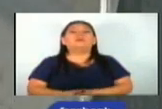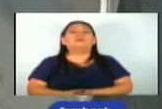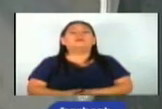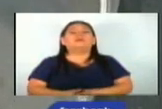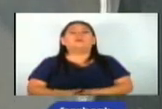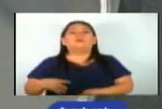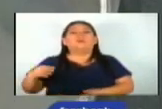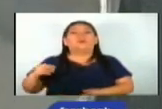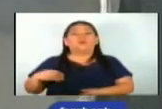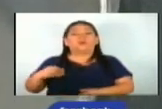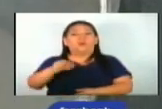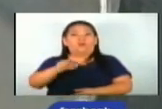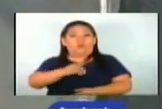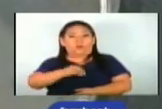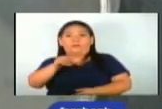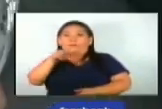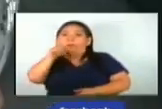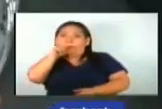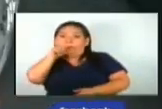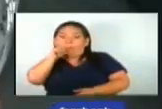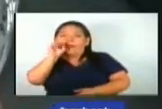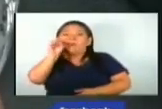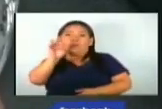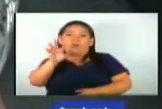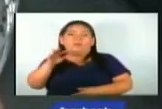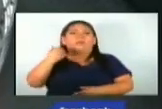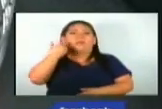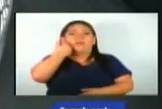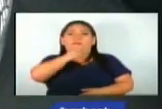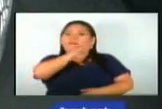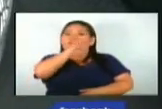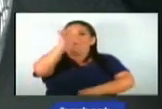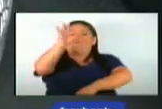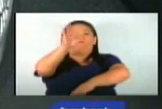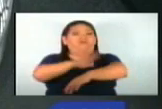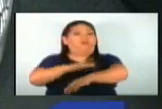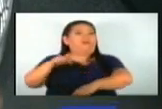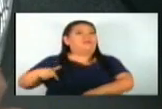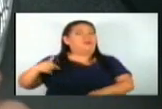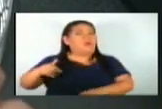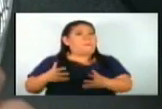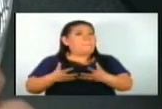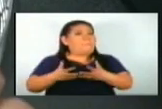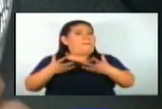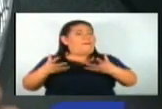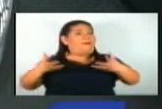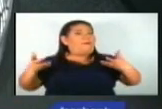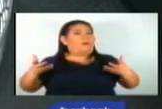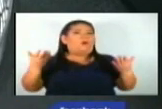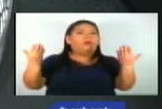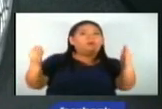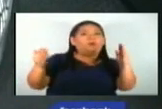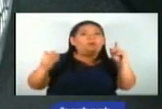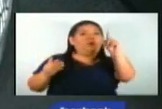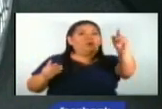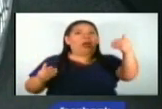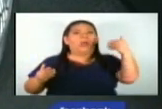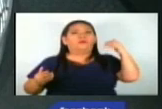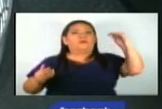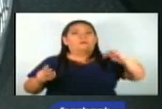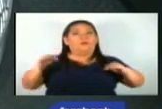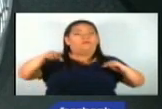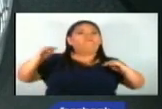Médicos del sector privado aseguran que los casos de dengue para este 2024 se están duplicando en comparación con el año anterior.